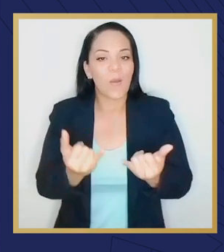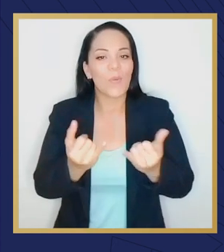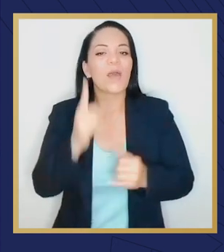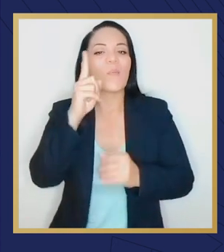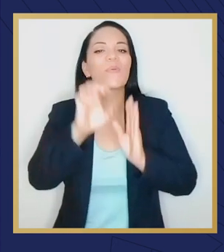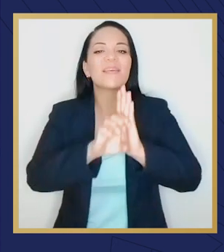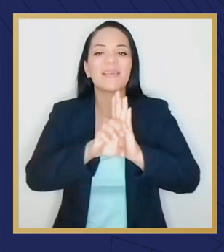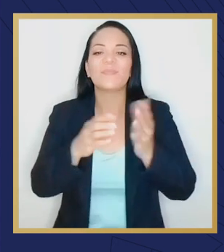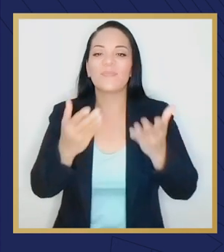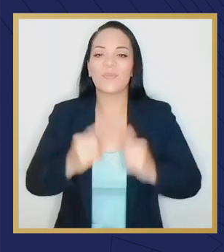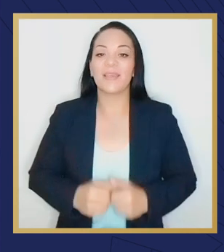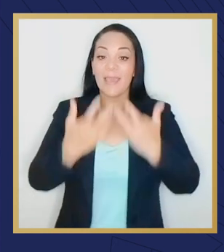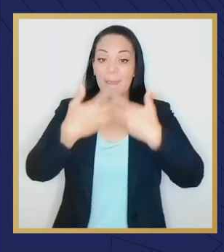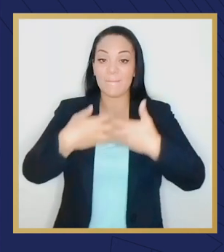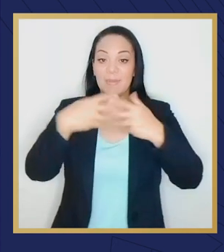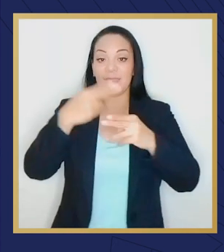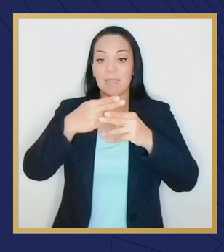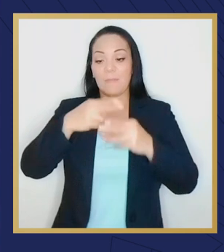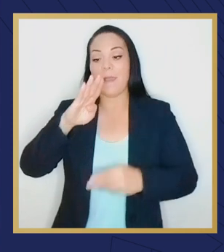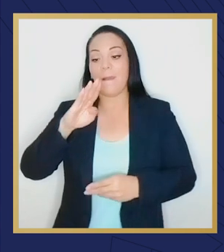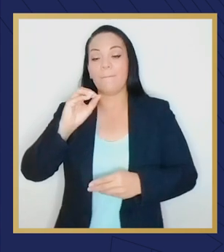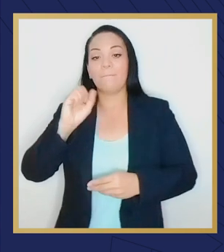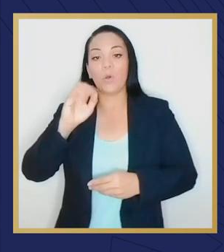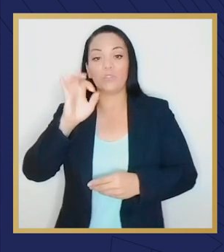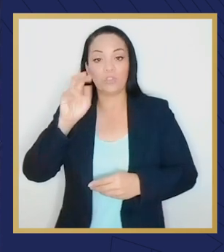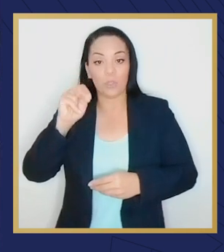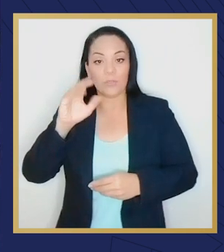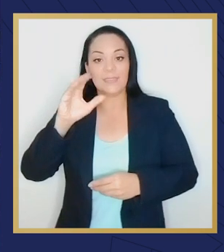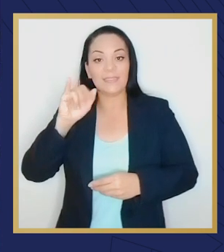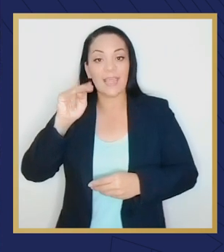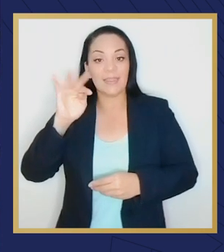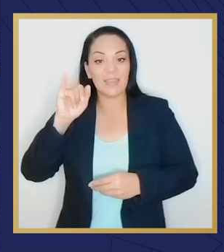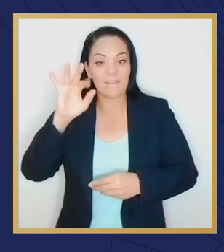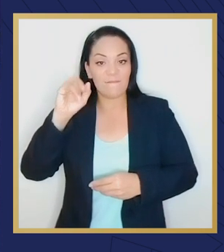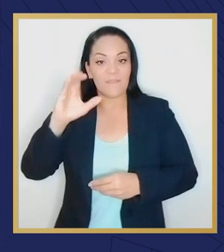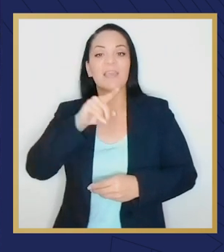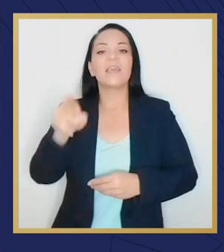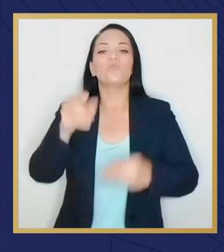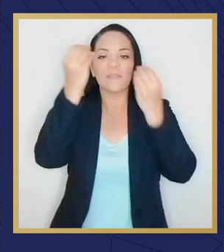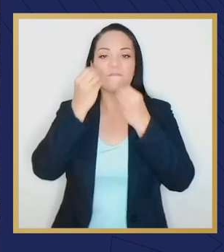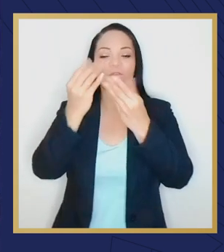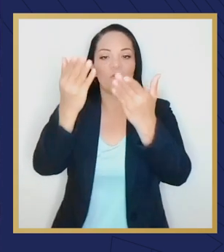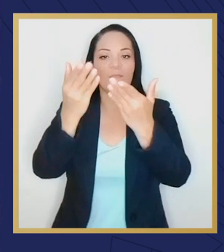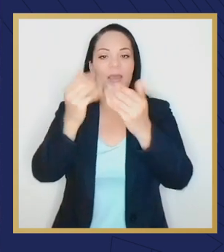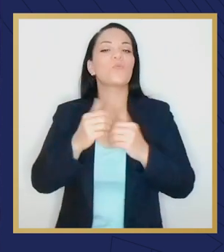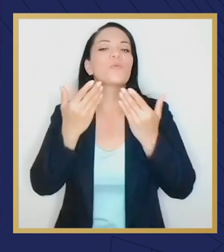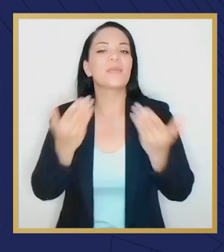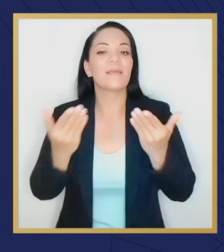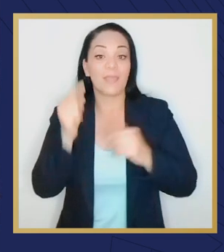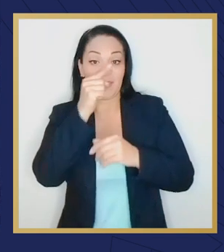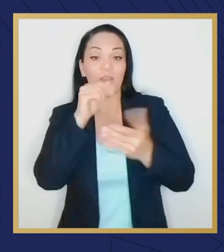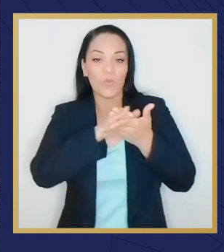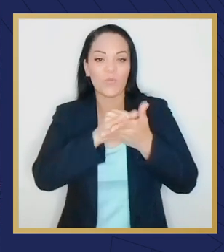manifestado en que la empresa Boston Scientific haya anunciado en Nueva York